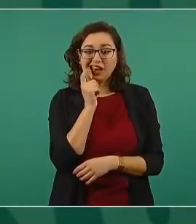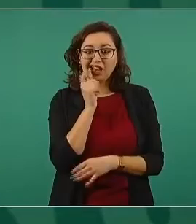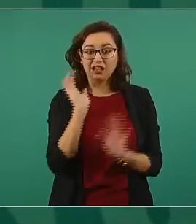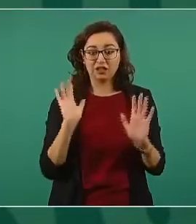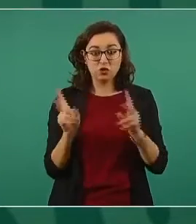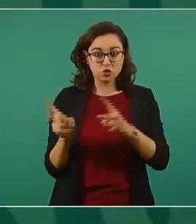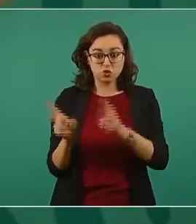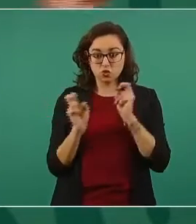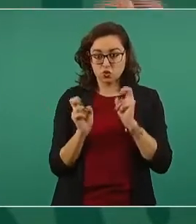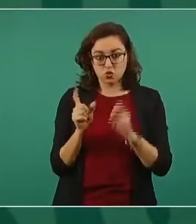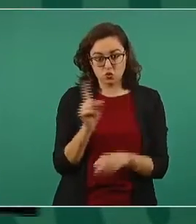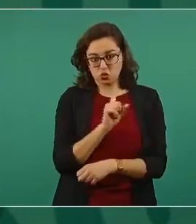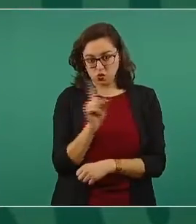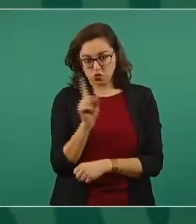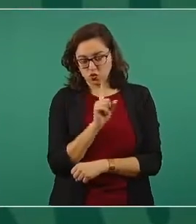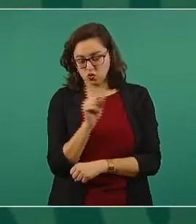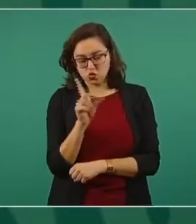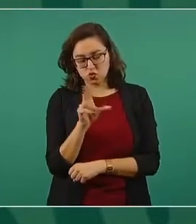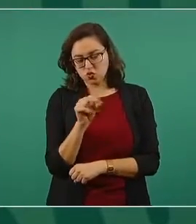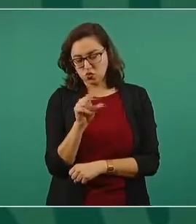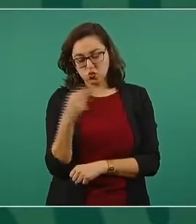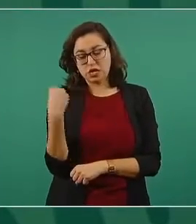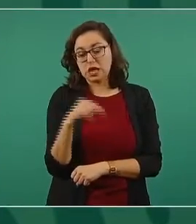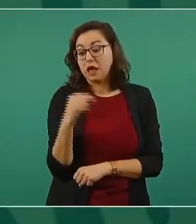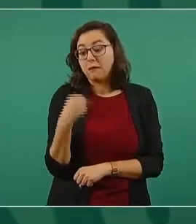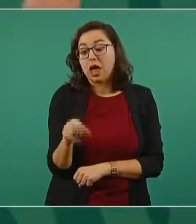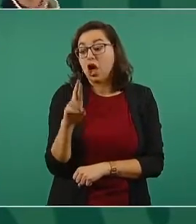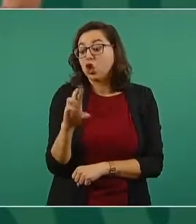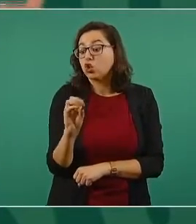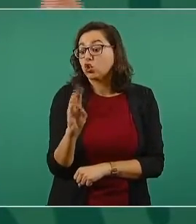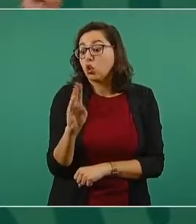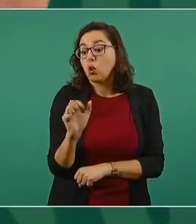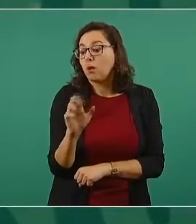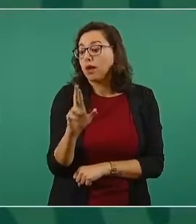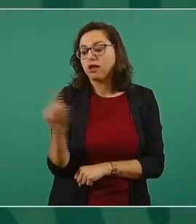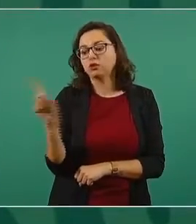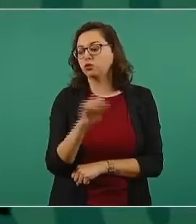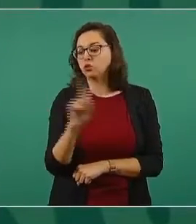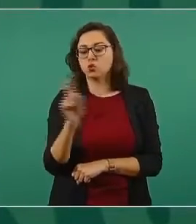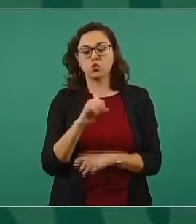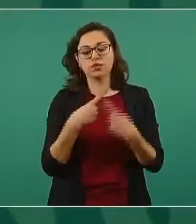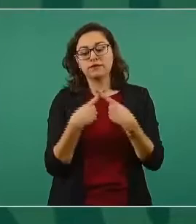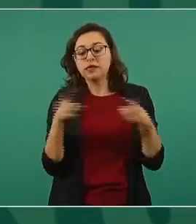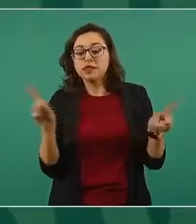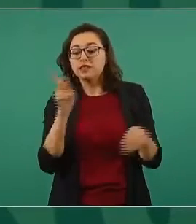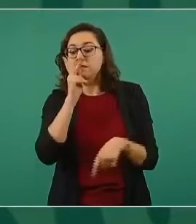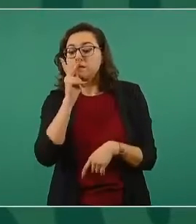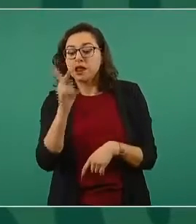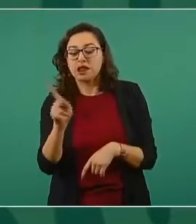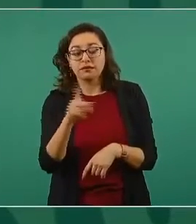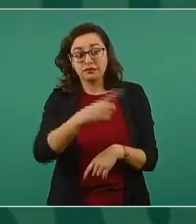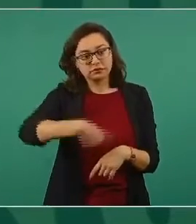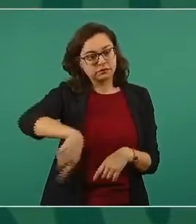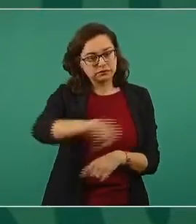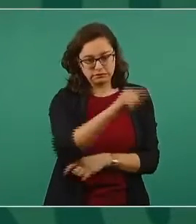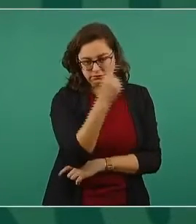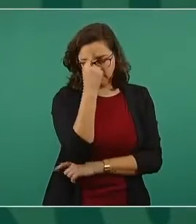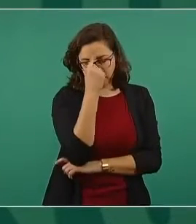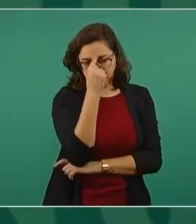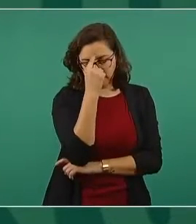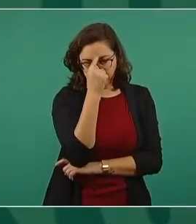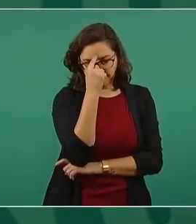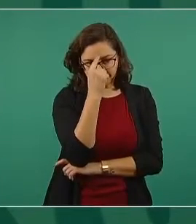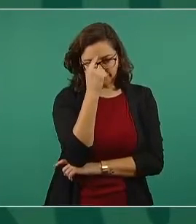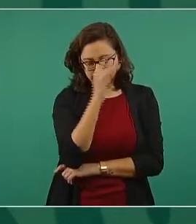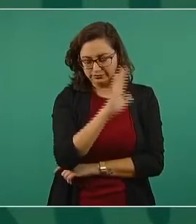a lo que hacen. Están tan enajenados en ese